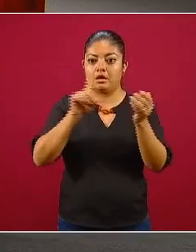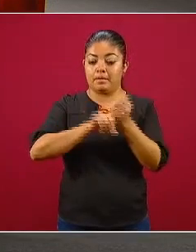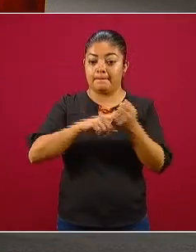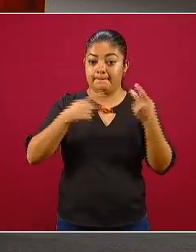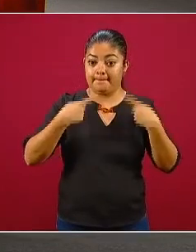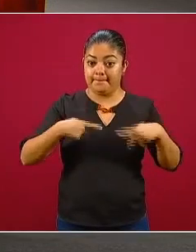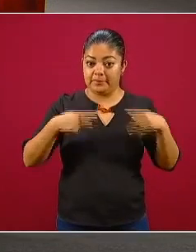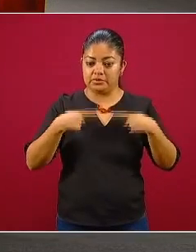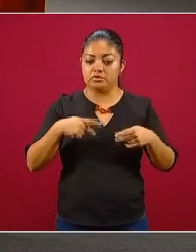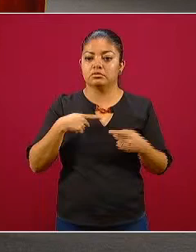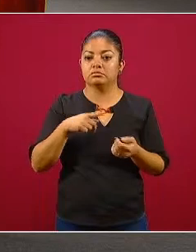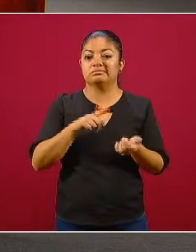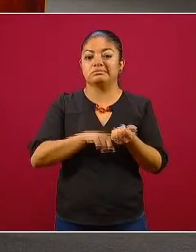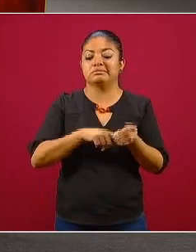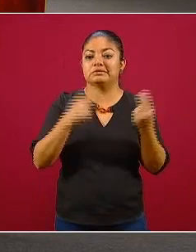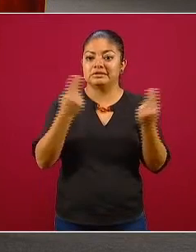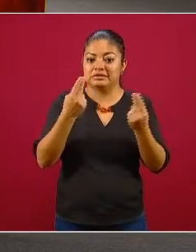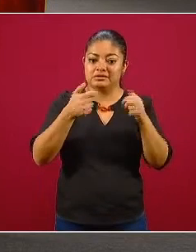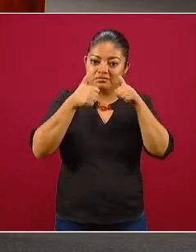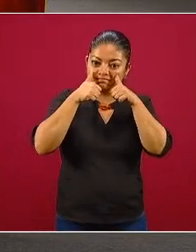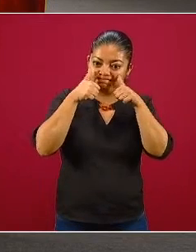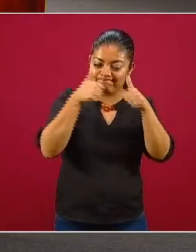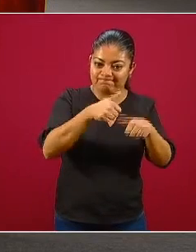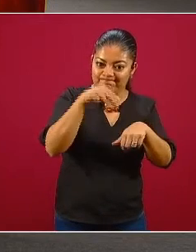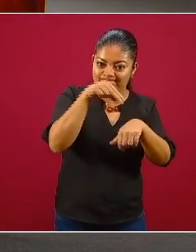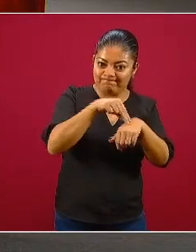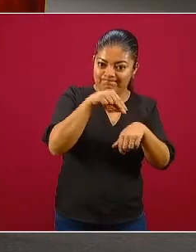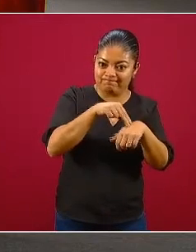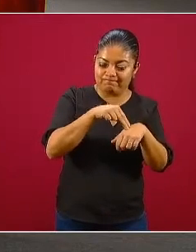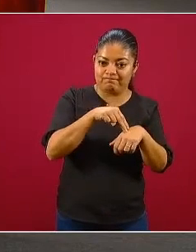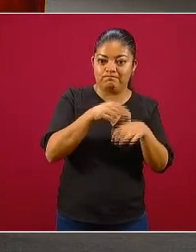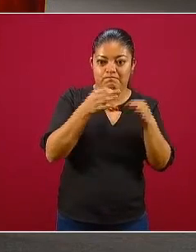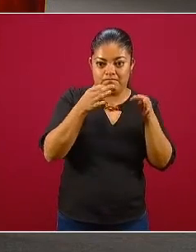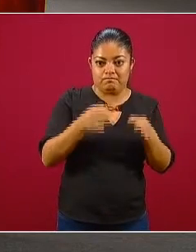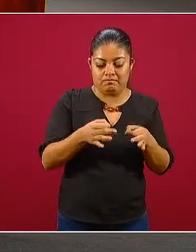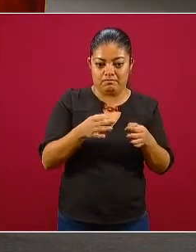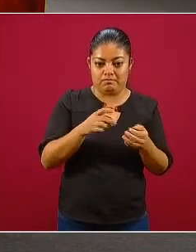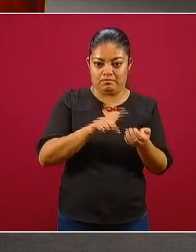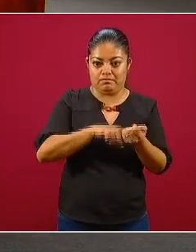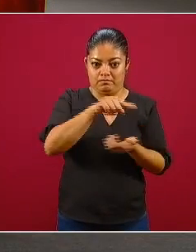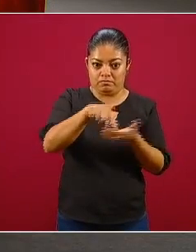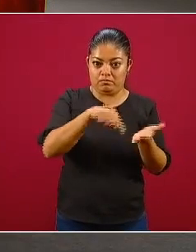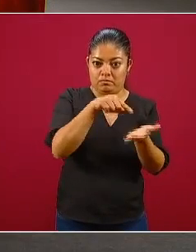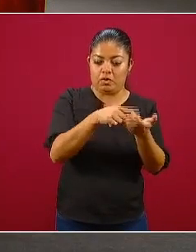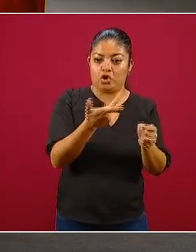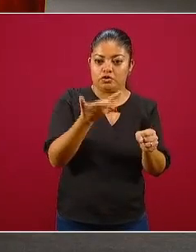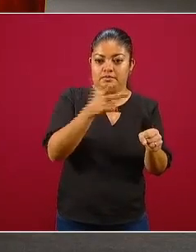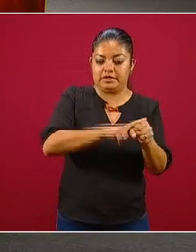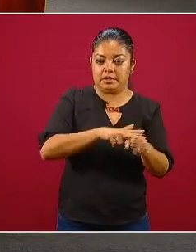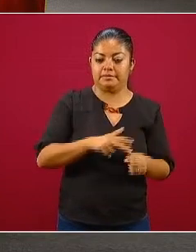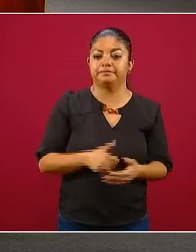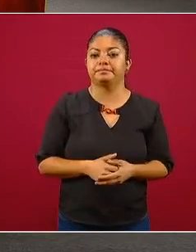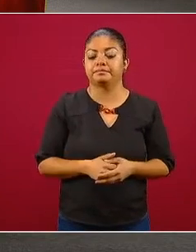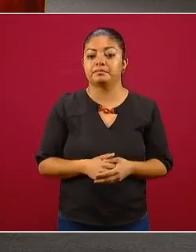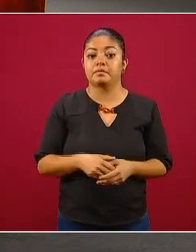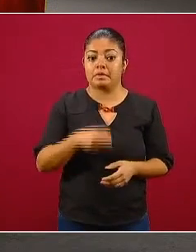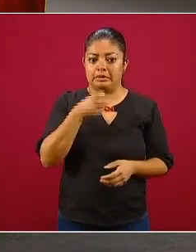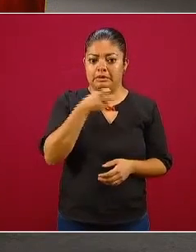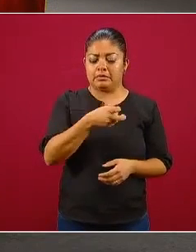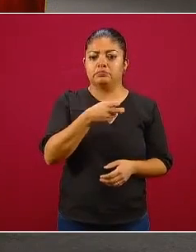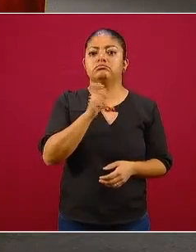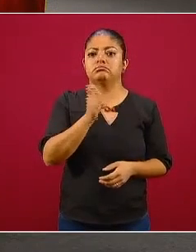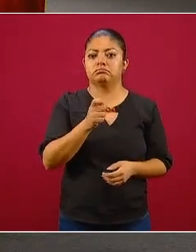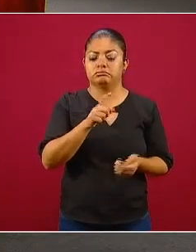personas que finalmente requieren una atención médica en una unidad hospitalaria. Y esto lo que lleva es a una